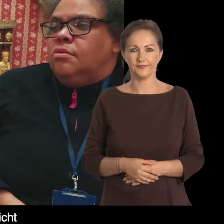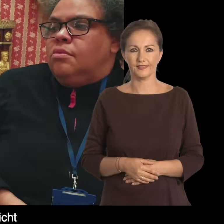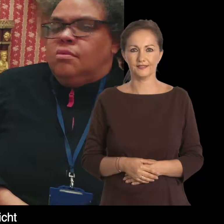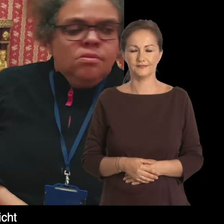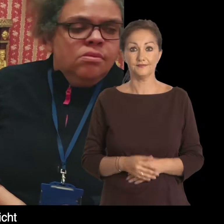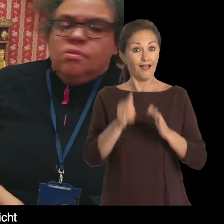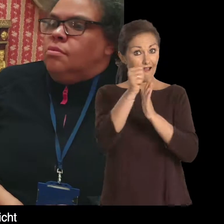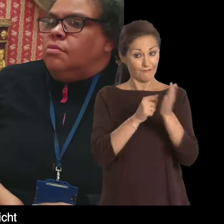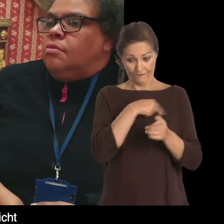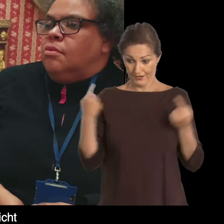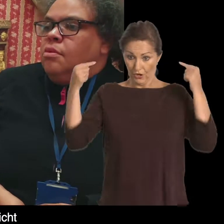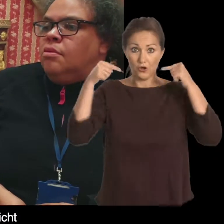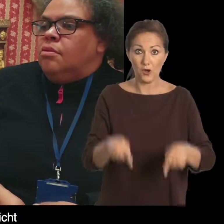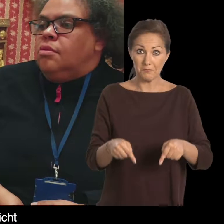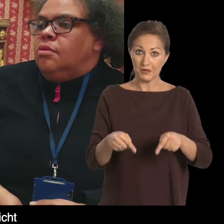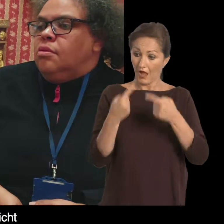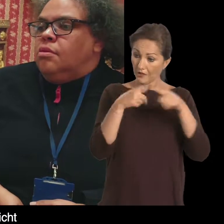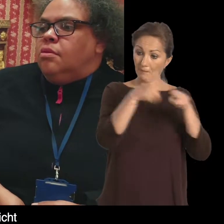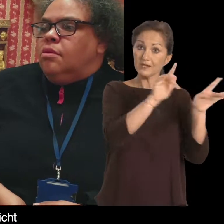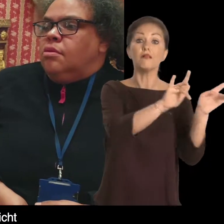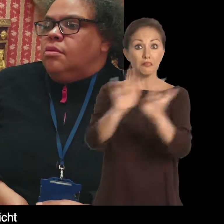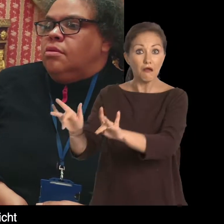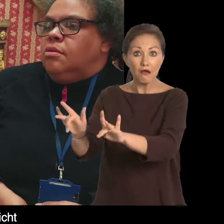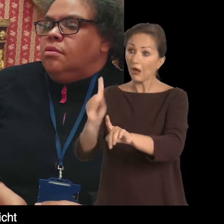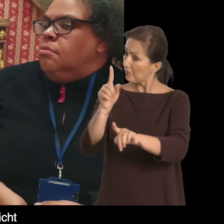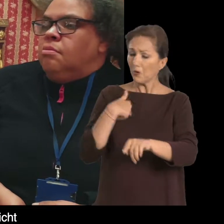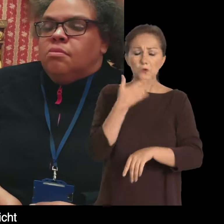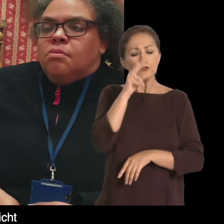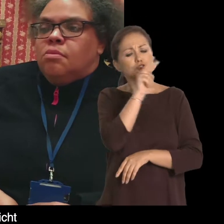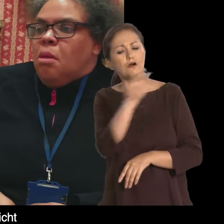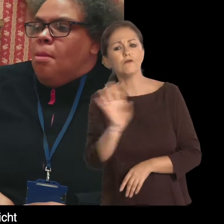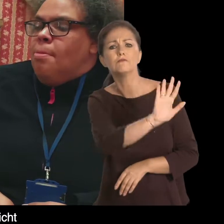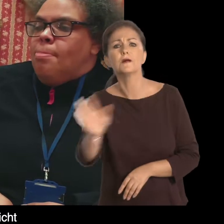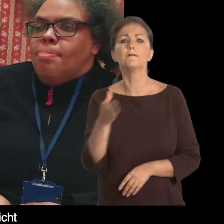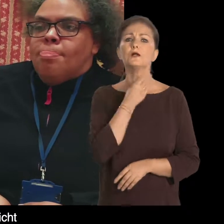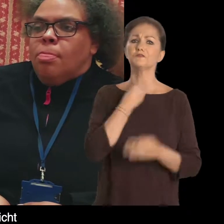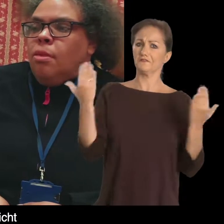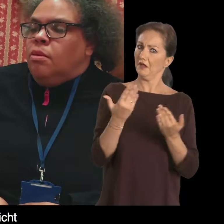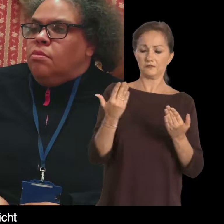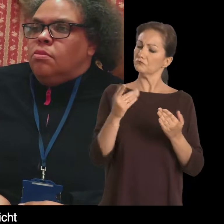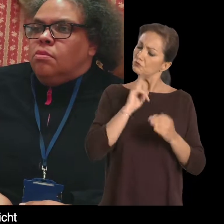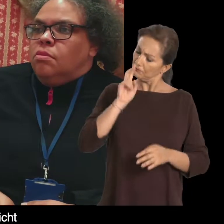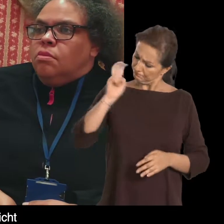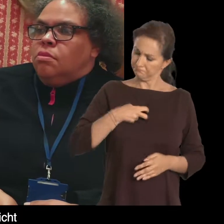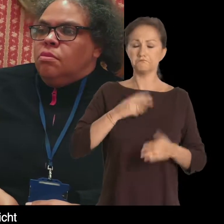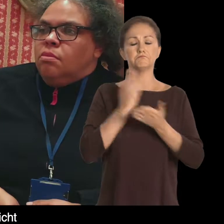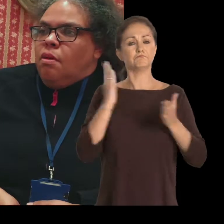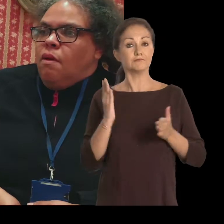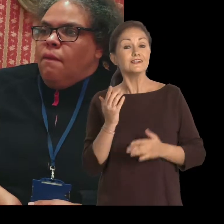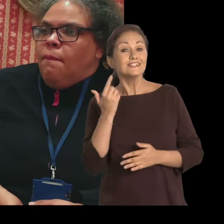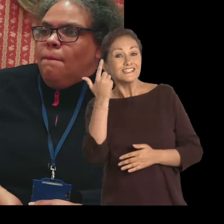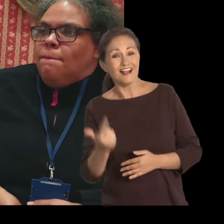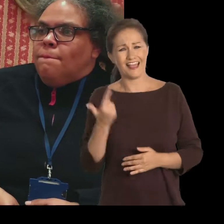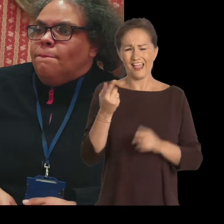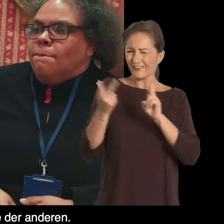Cuando empezamos a aquí, no sabíamos realmente sobre otras disabilidades, pero sobre sus